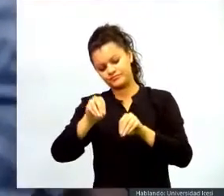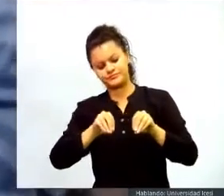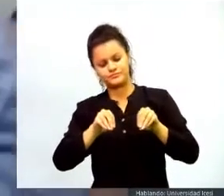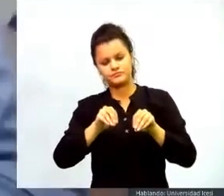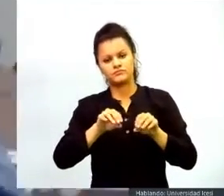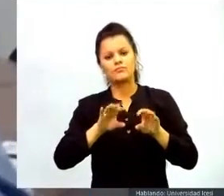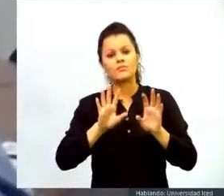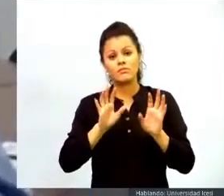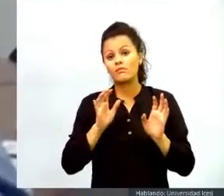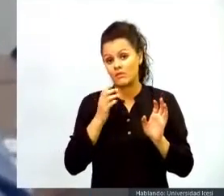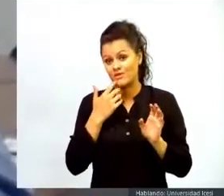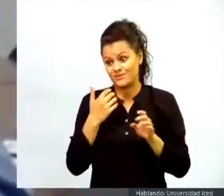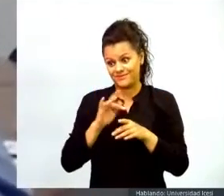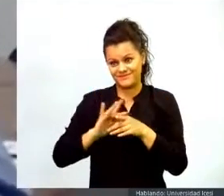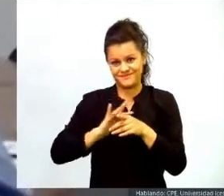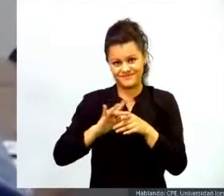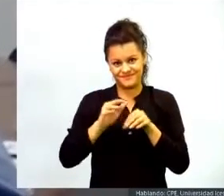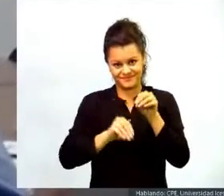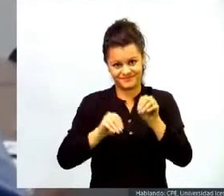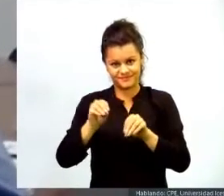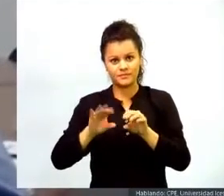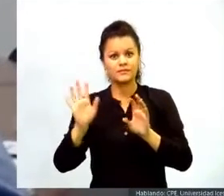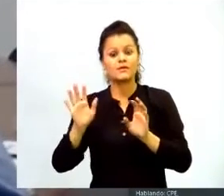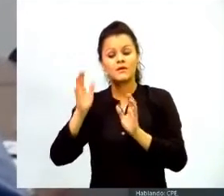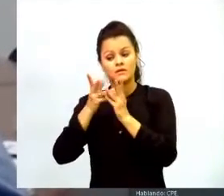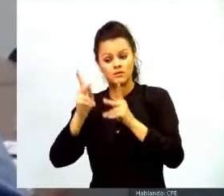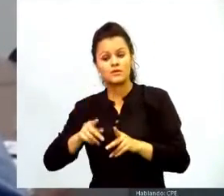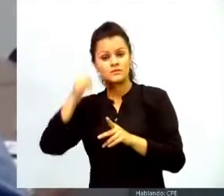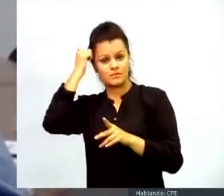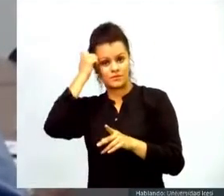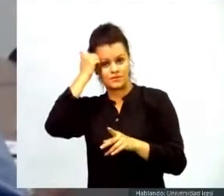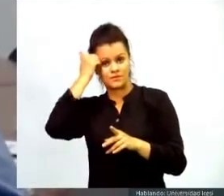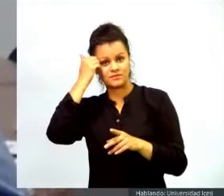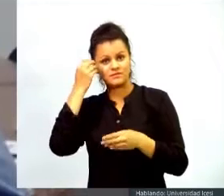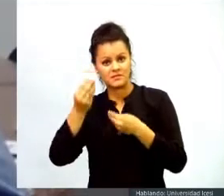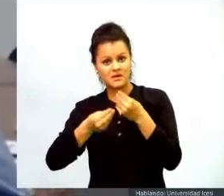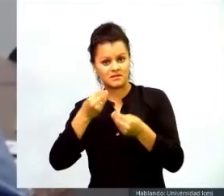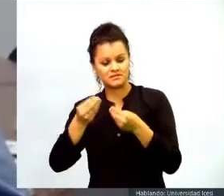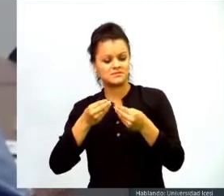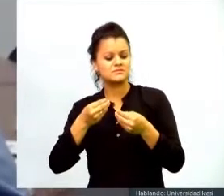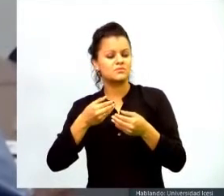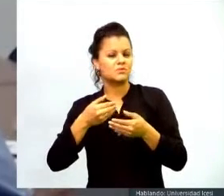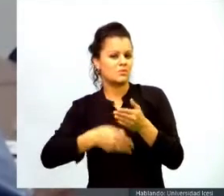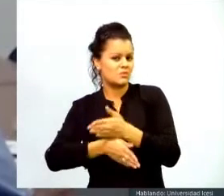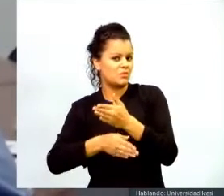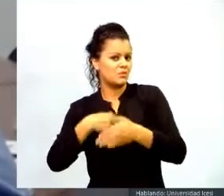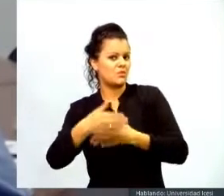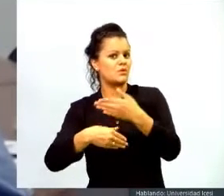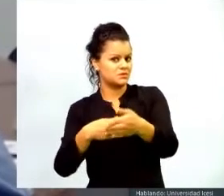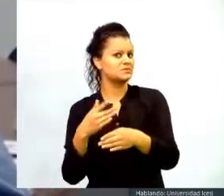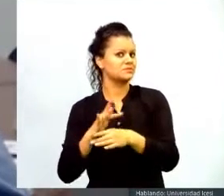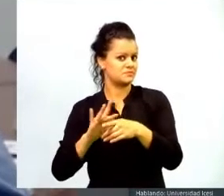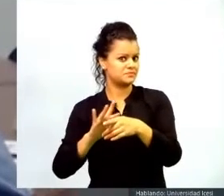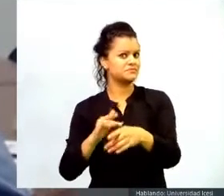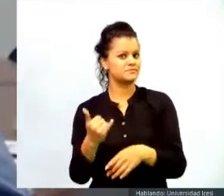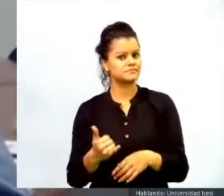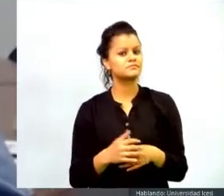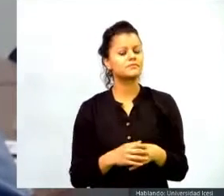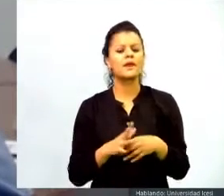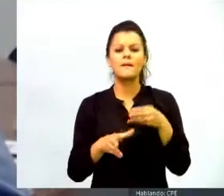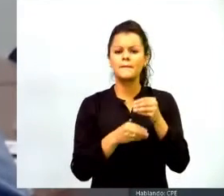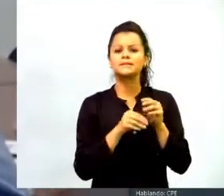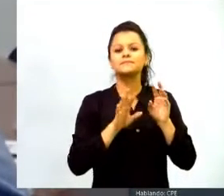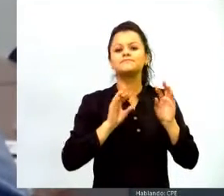docentes comenzaron a hacer interacción continua de pensamiento también hemos trabajado en producción